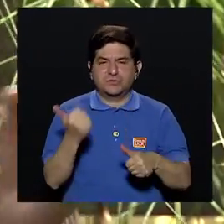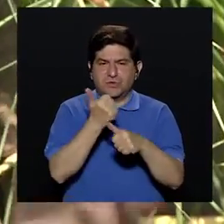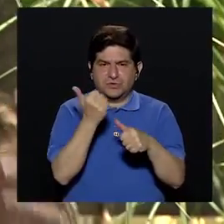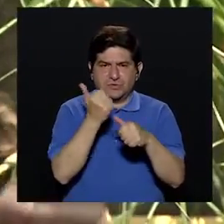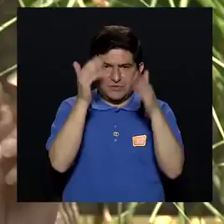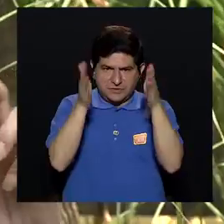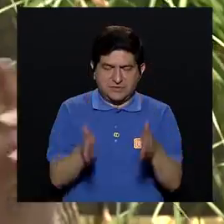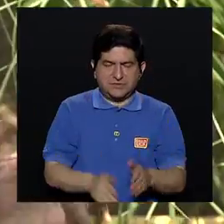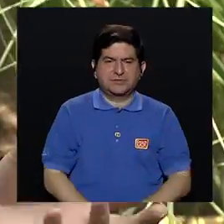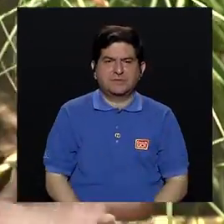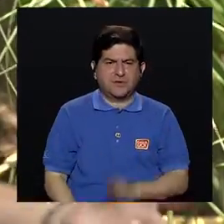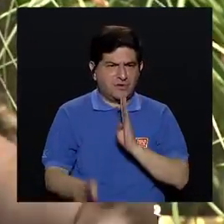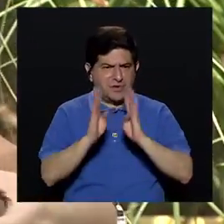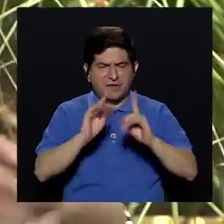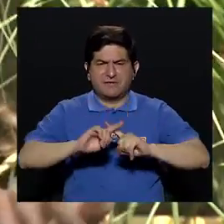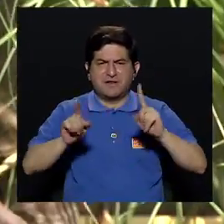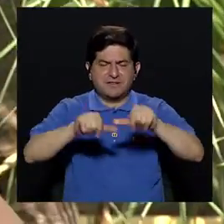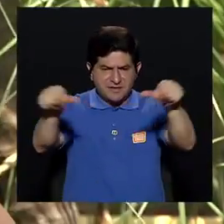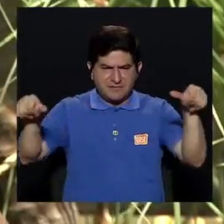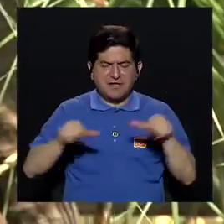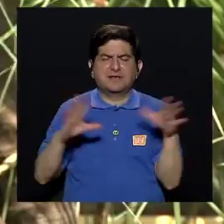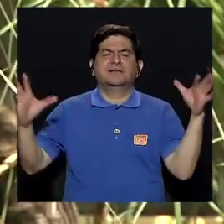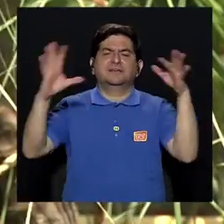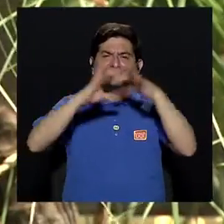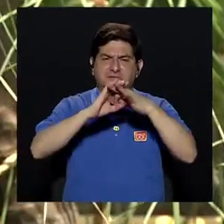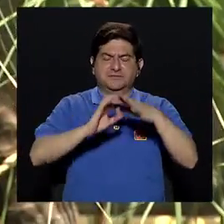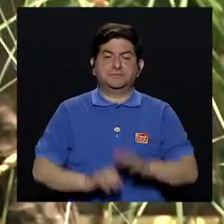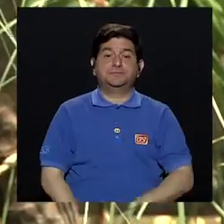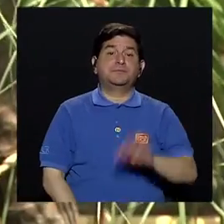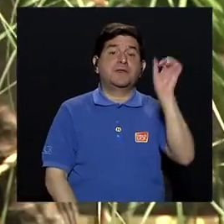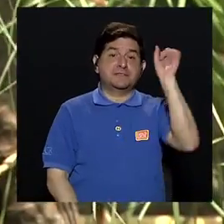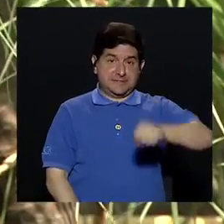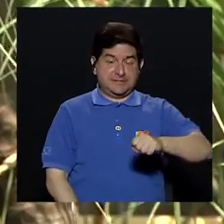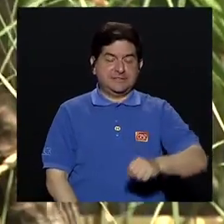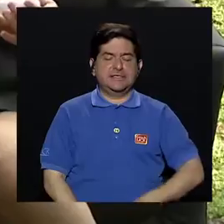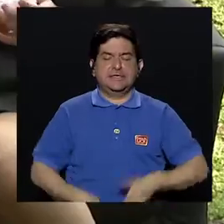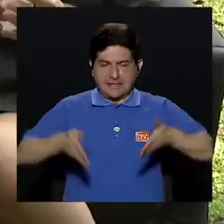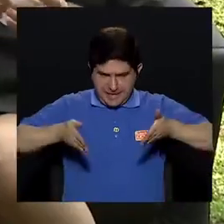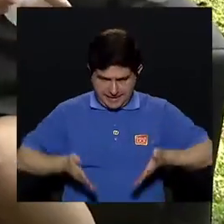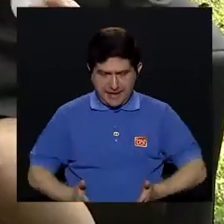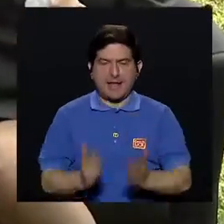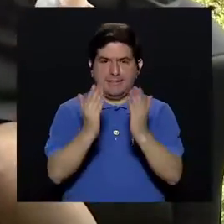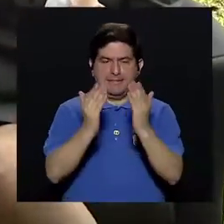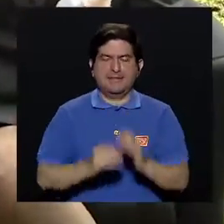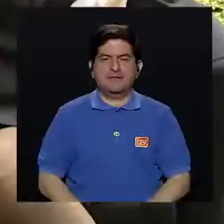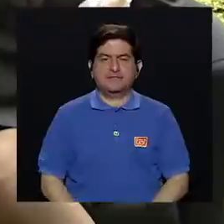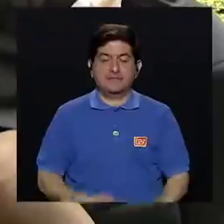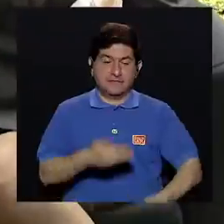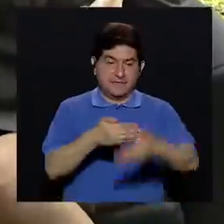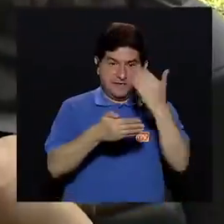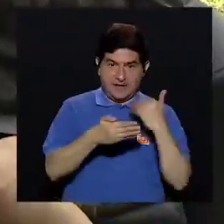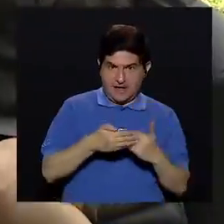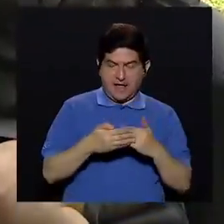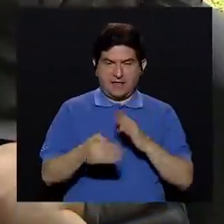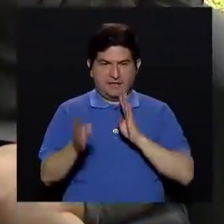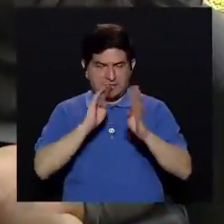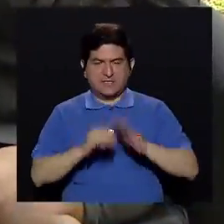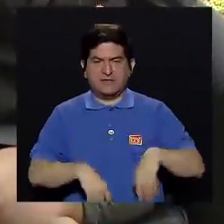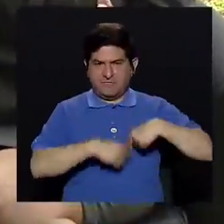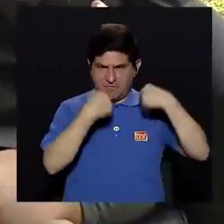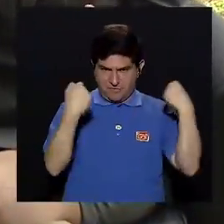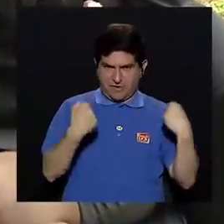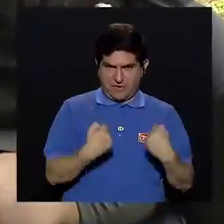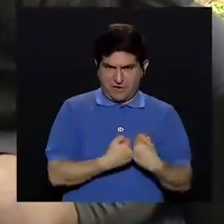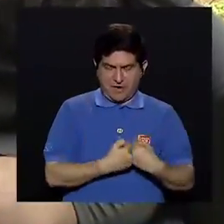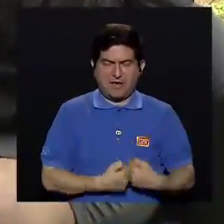asesoría hablemos de esto porque son diversas ramas unidas sí, exacto cuando el niño nace aparte de lo que se comentó que se manda a cardiología